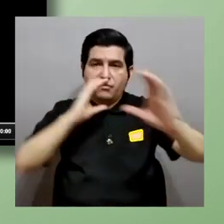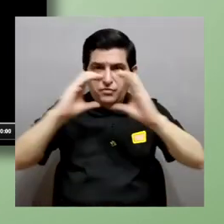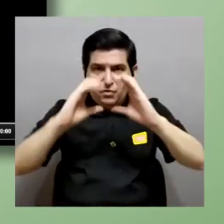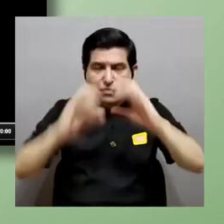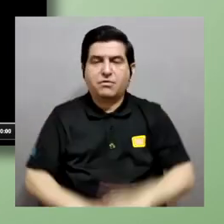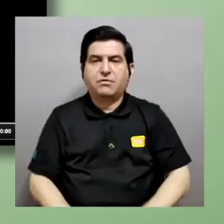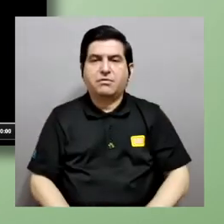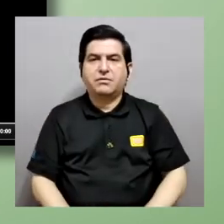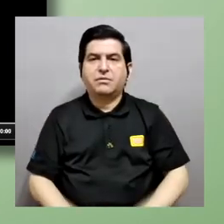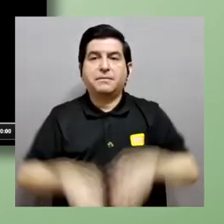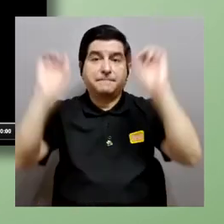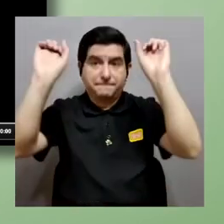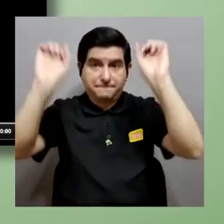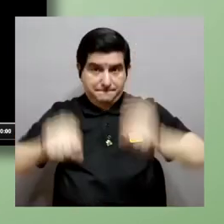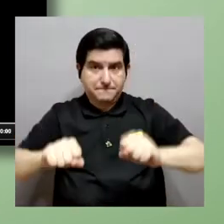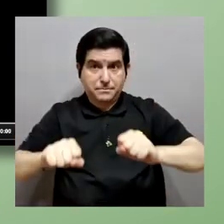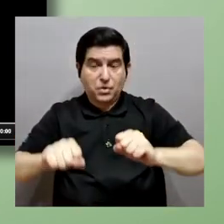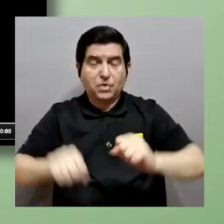para